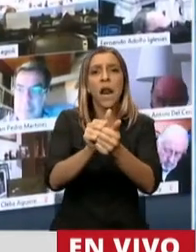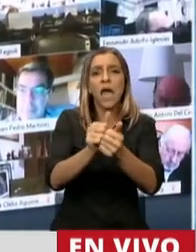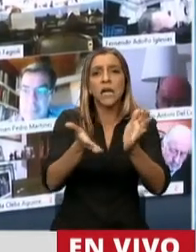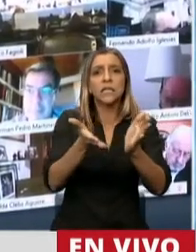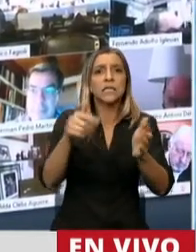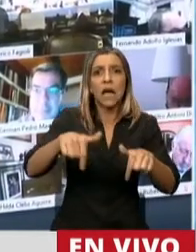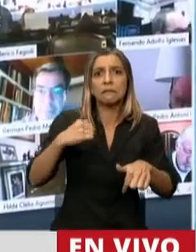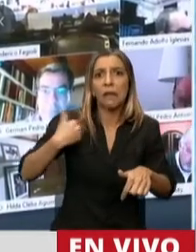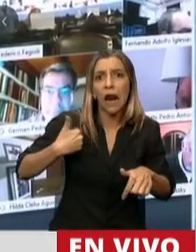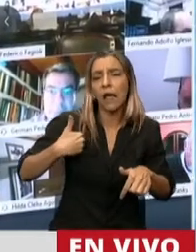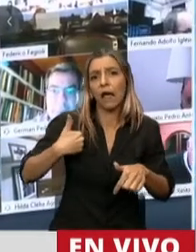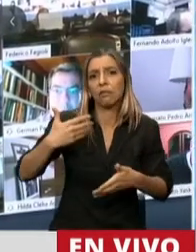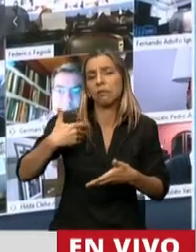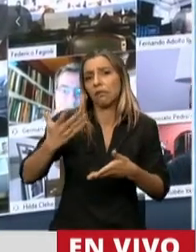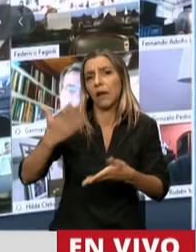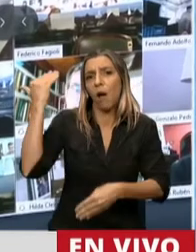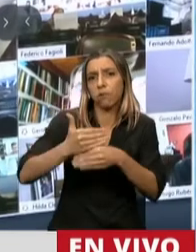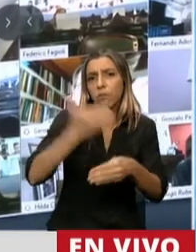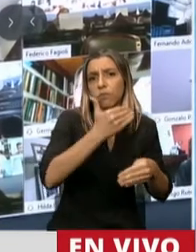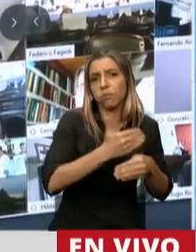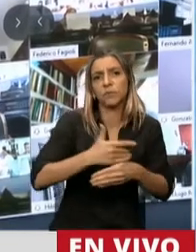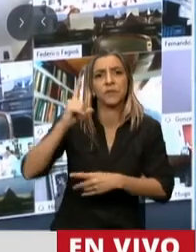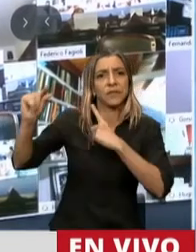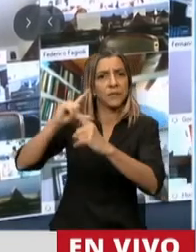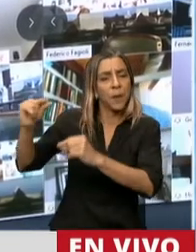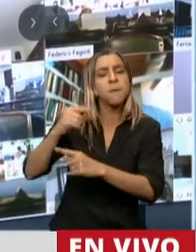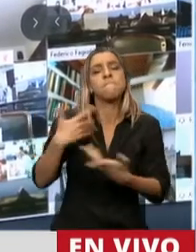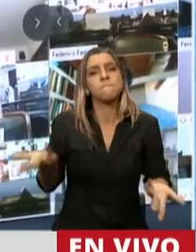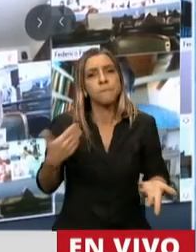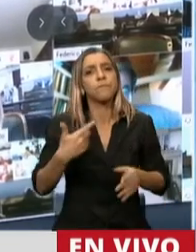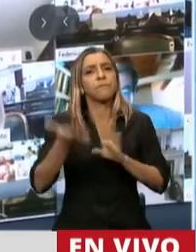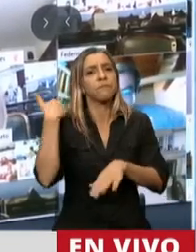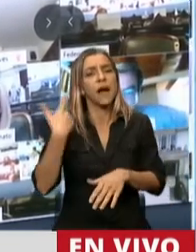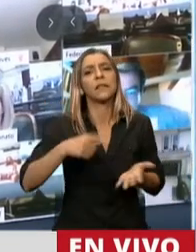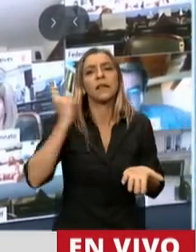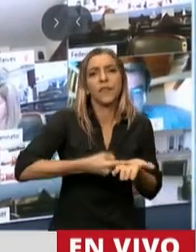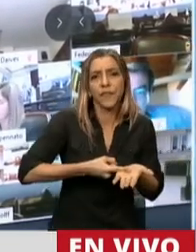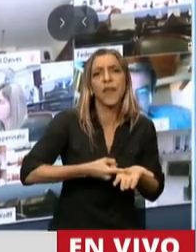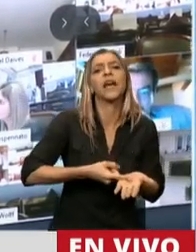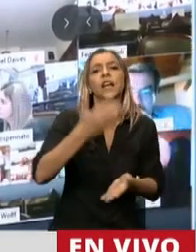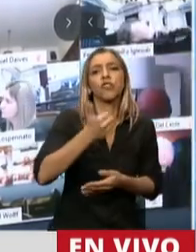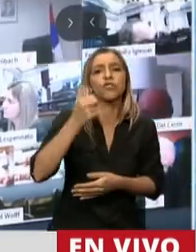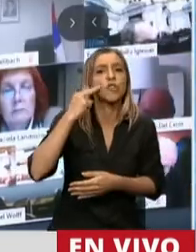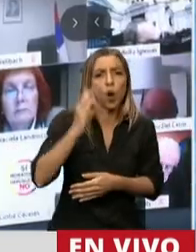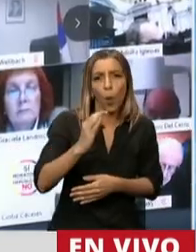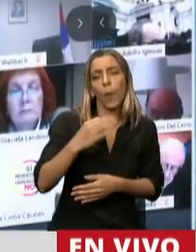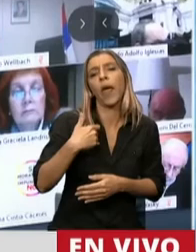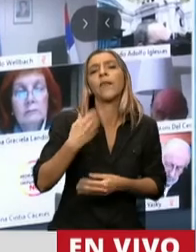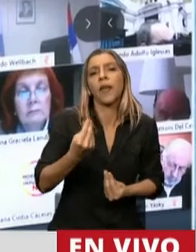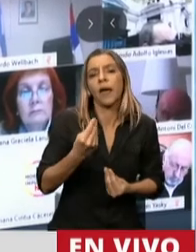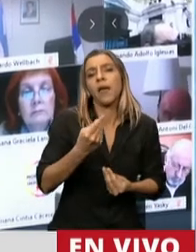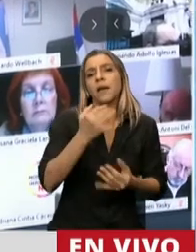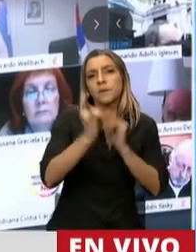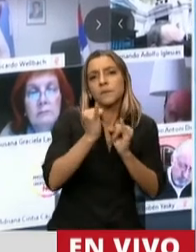la senadora Fernández Agasti mencionó el decreto de necesidad y urgencia, el 690, el que declaraba los servicios TIC como